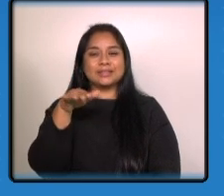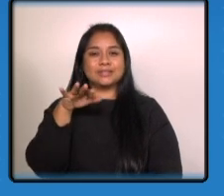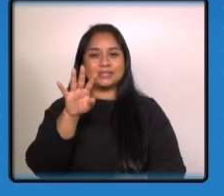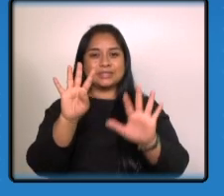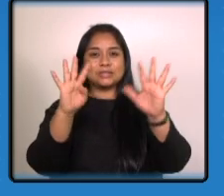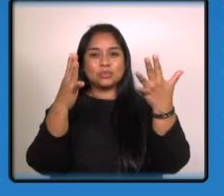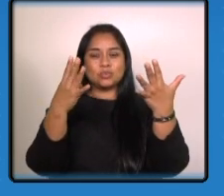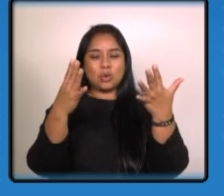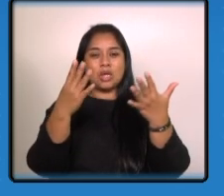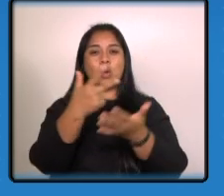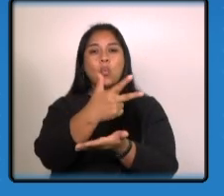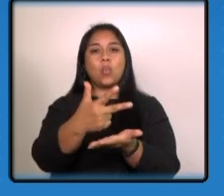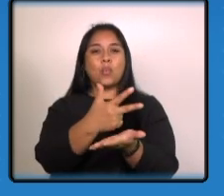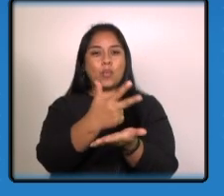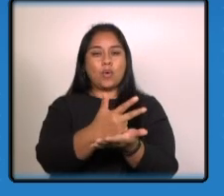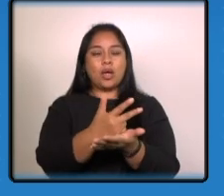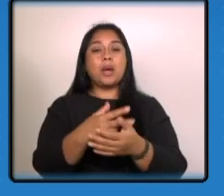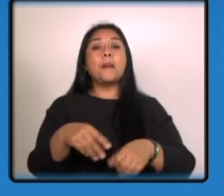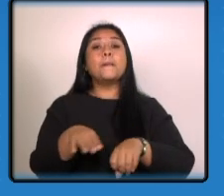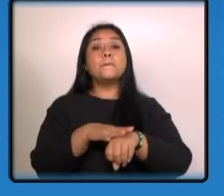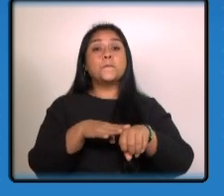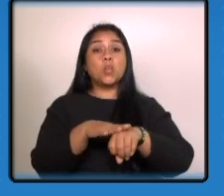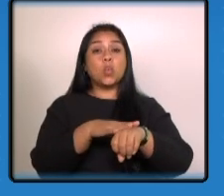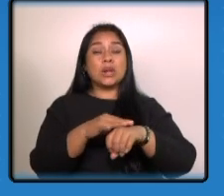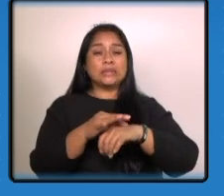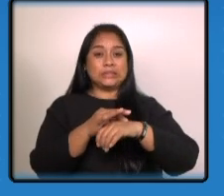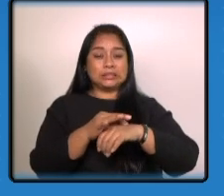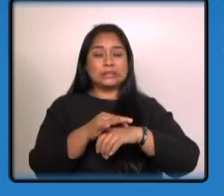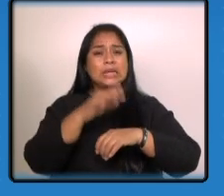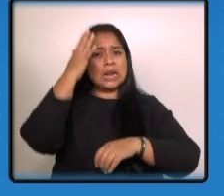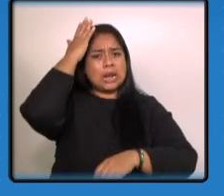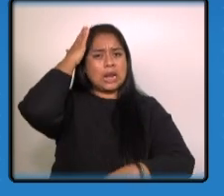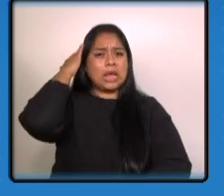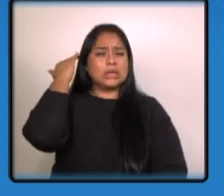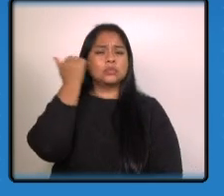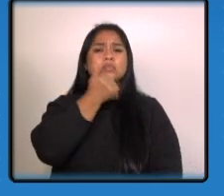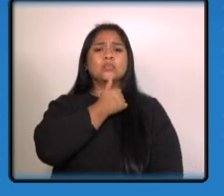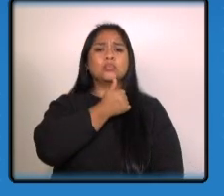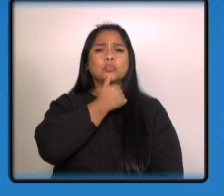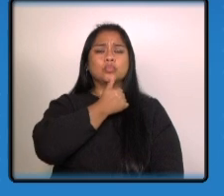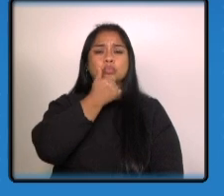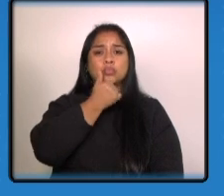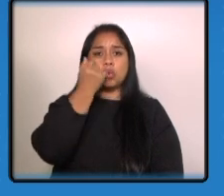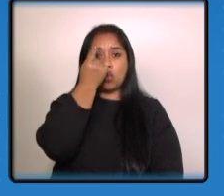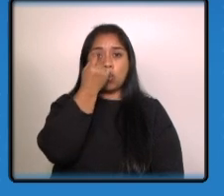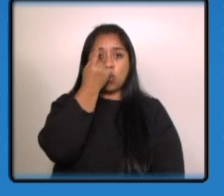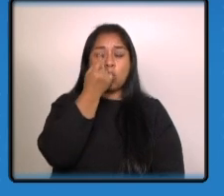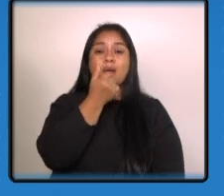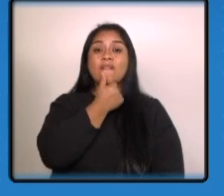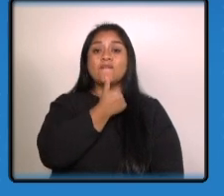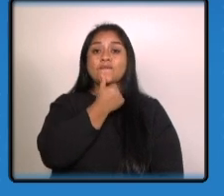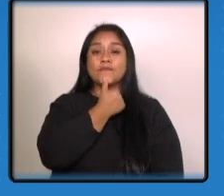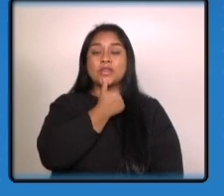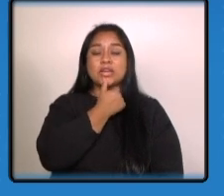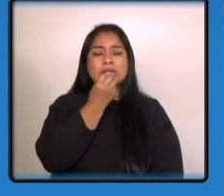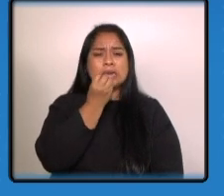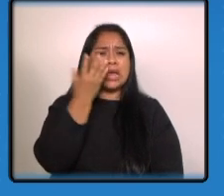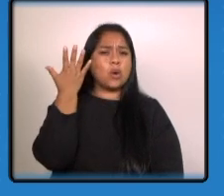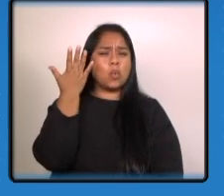tez morena clara cabello lacio castaño oscuro color de ojos café claro